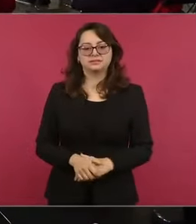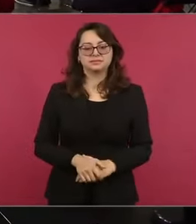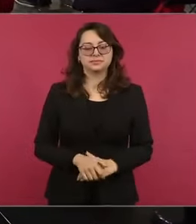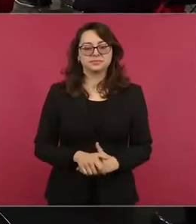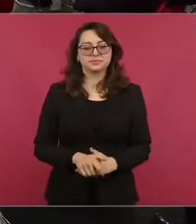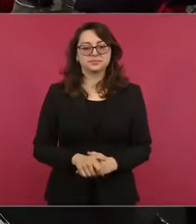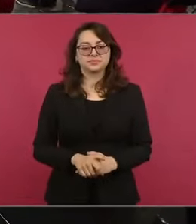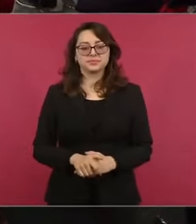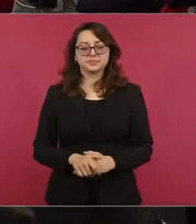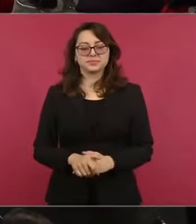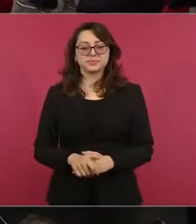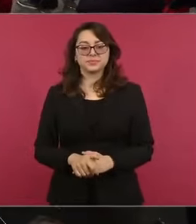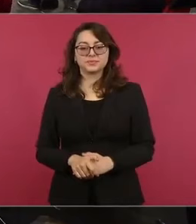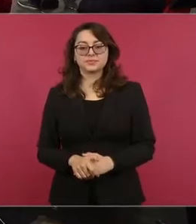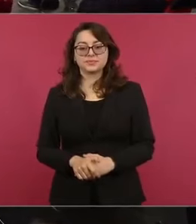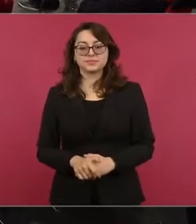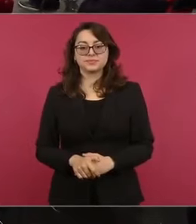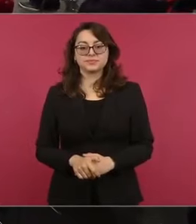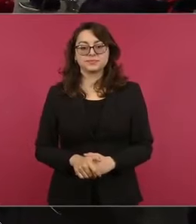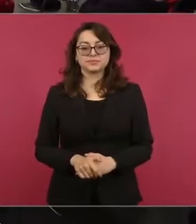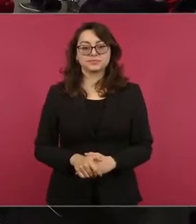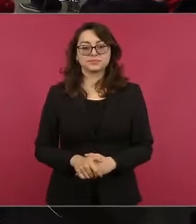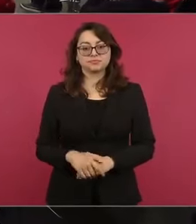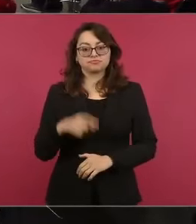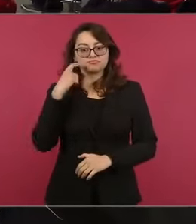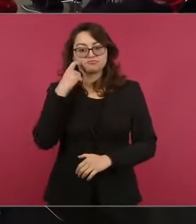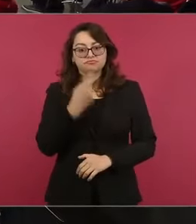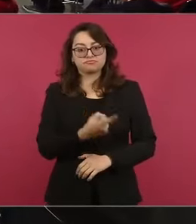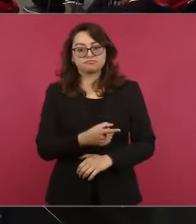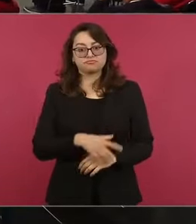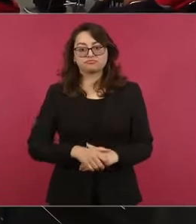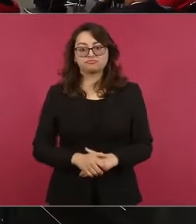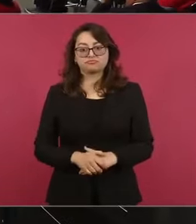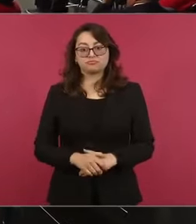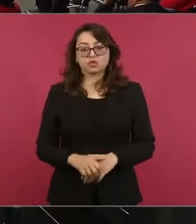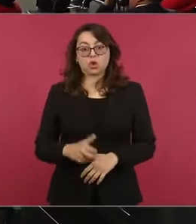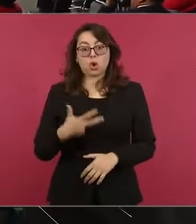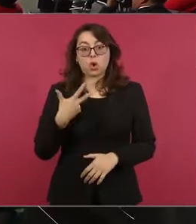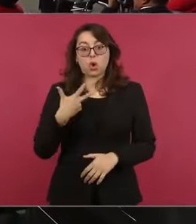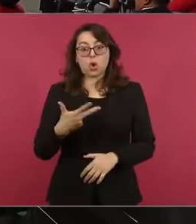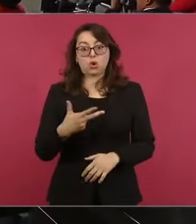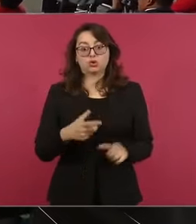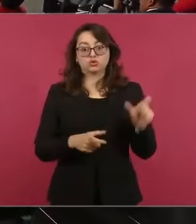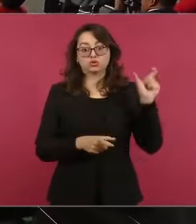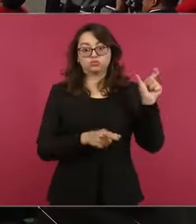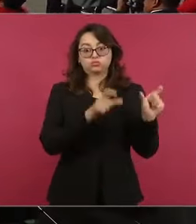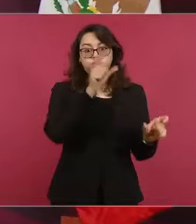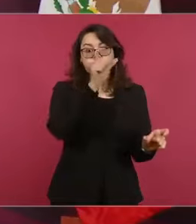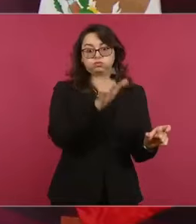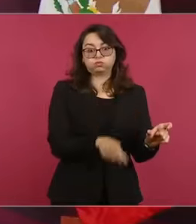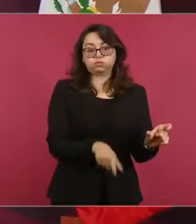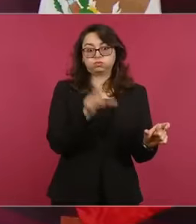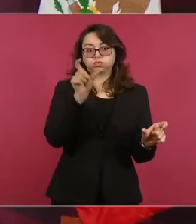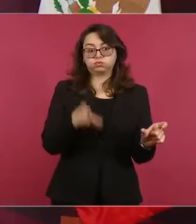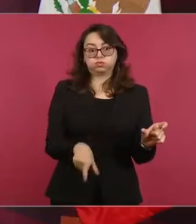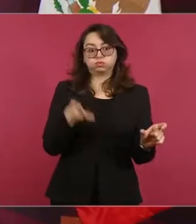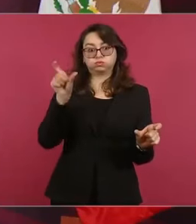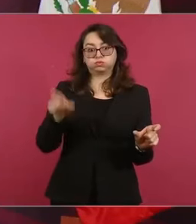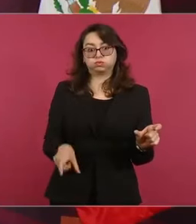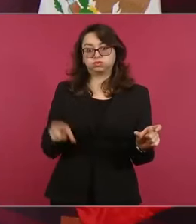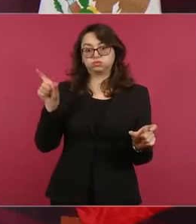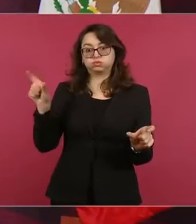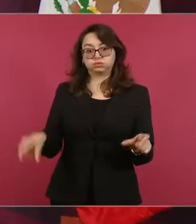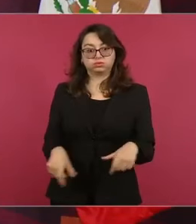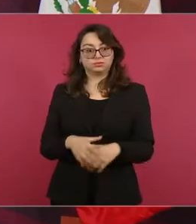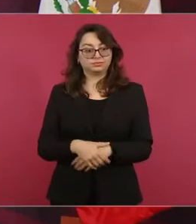Miren, miren, miren las ocho, ¿qué diferencia hay entre